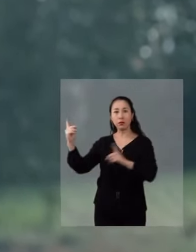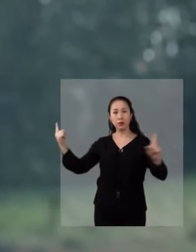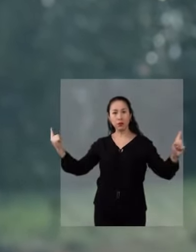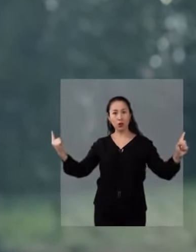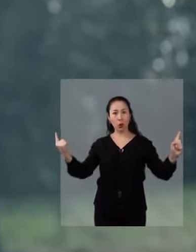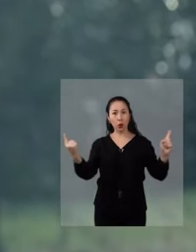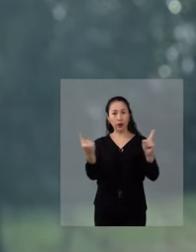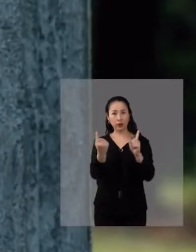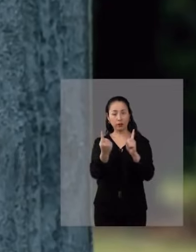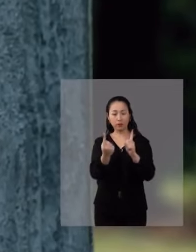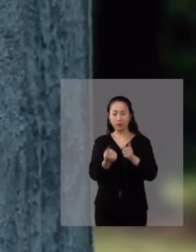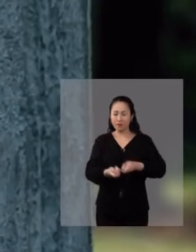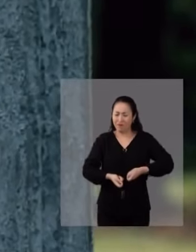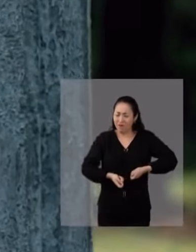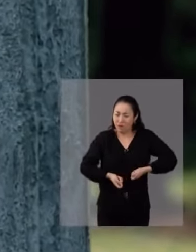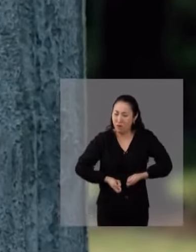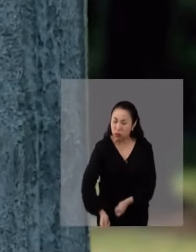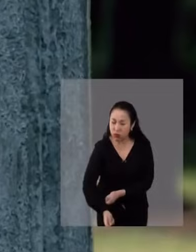la extrema derecha.